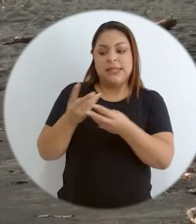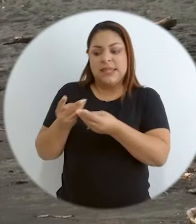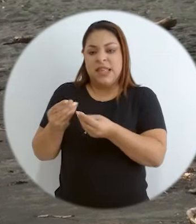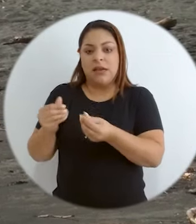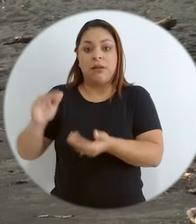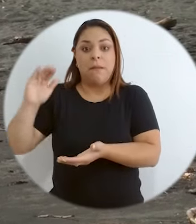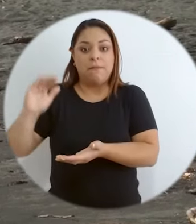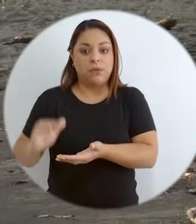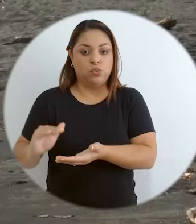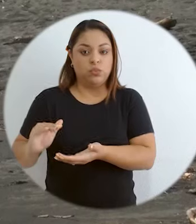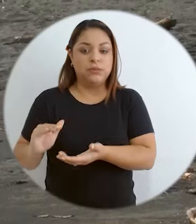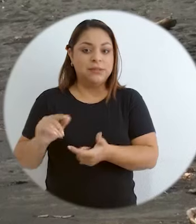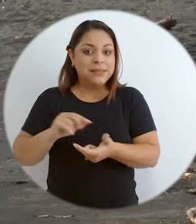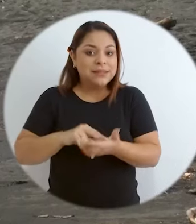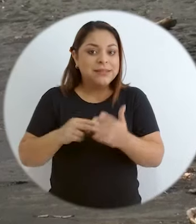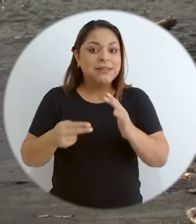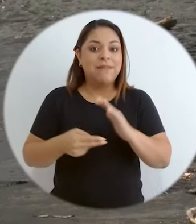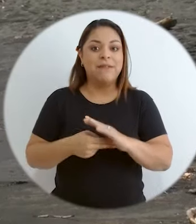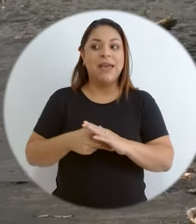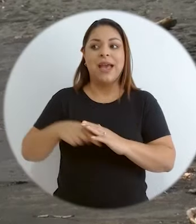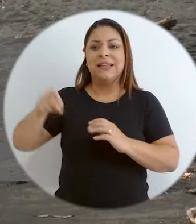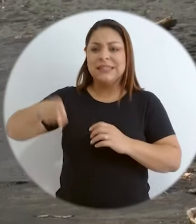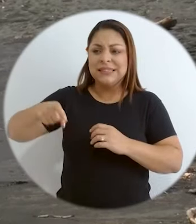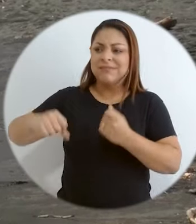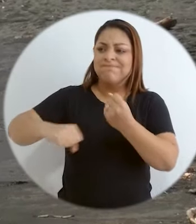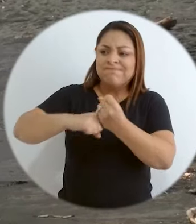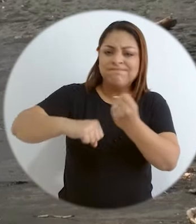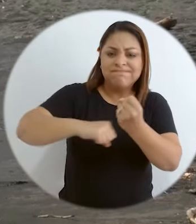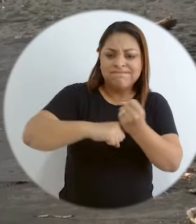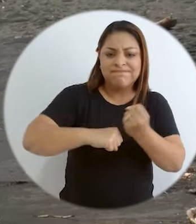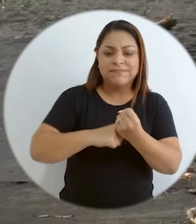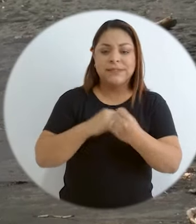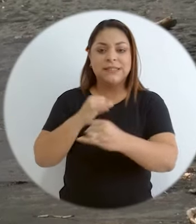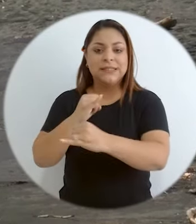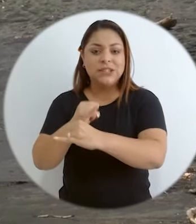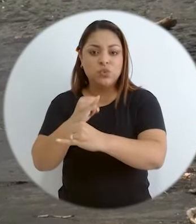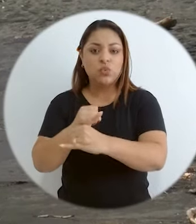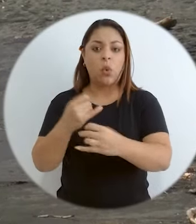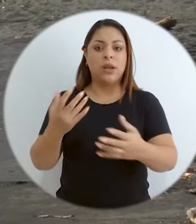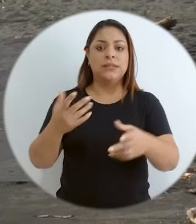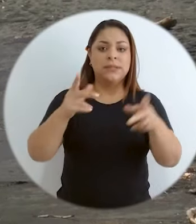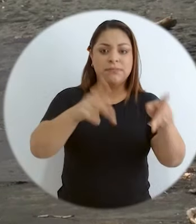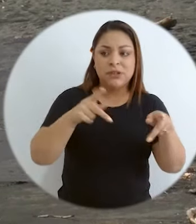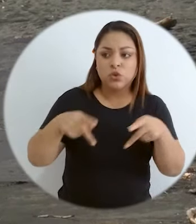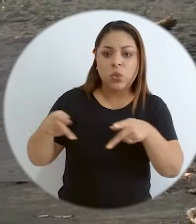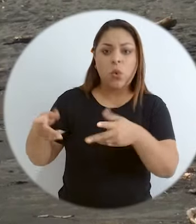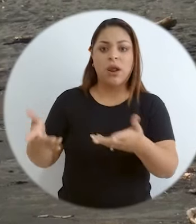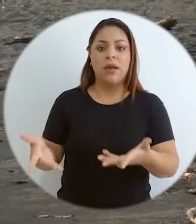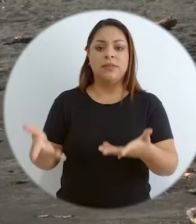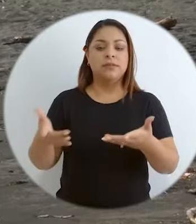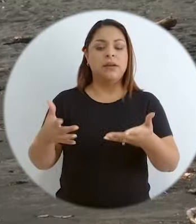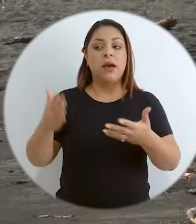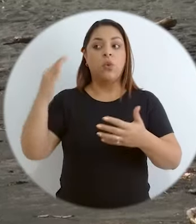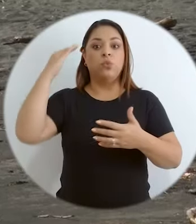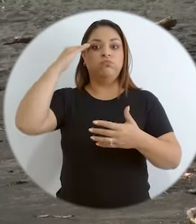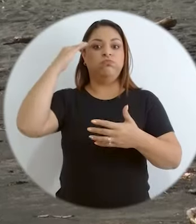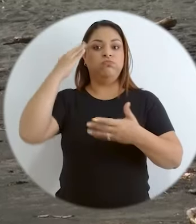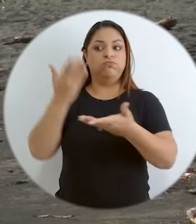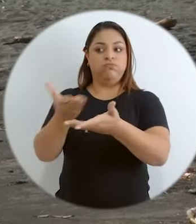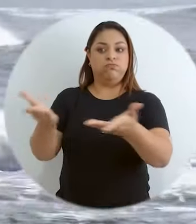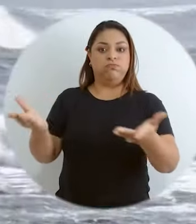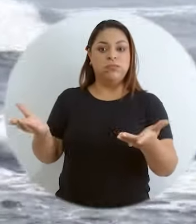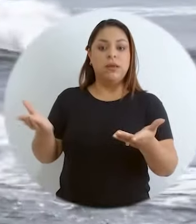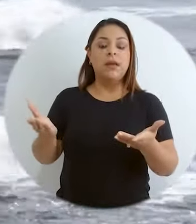una cantidad importante de recursos, instituciones, el capital humano, todo el